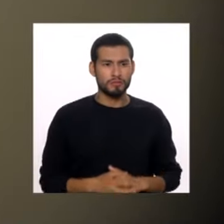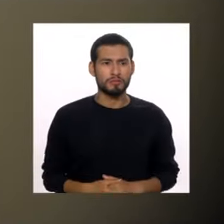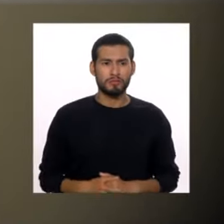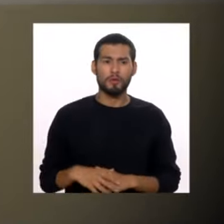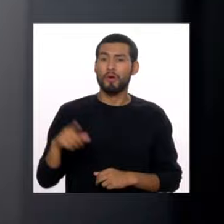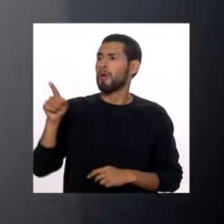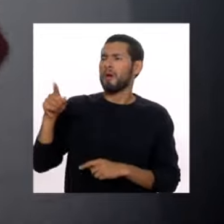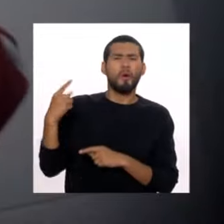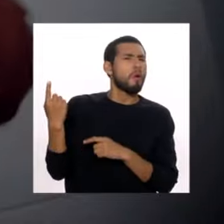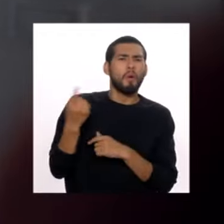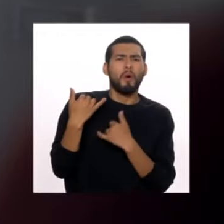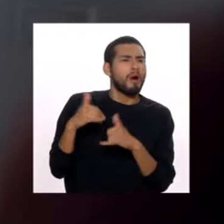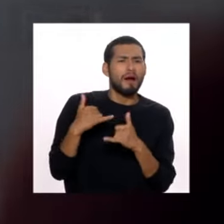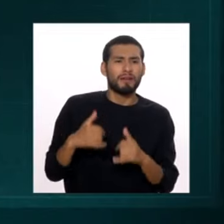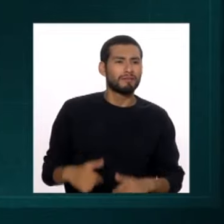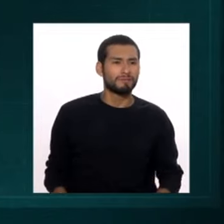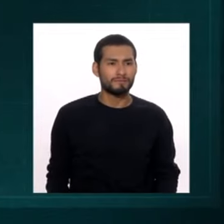jugando.